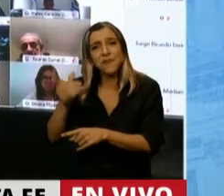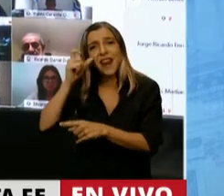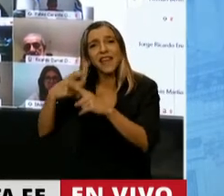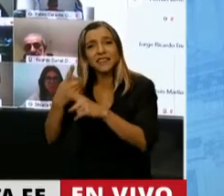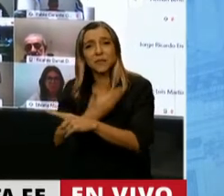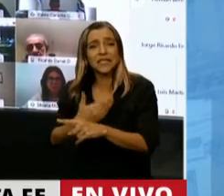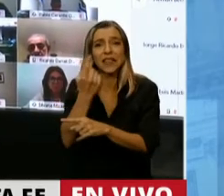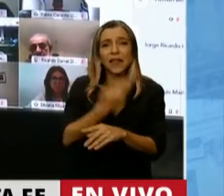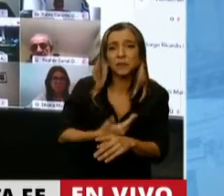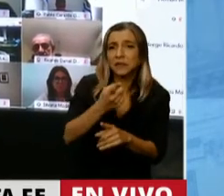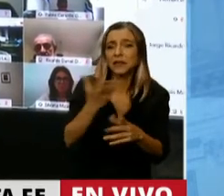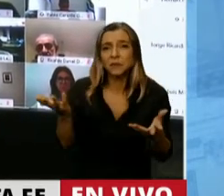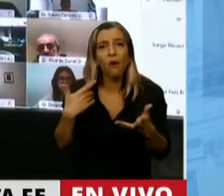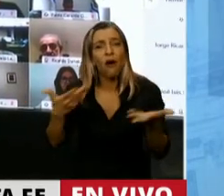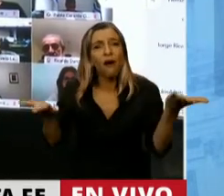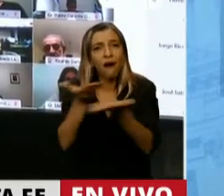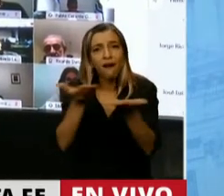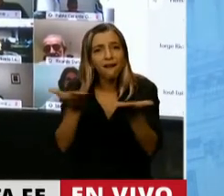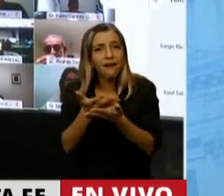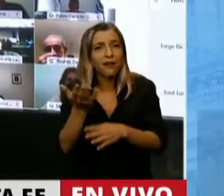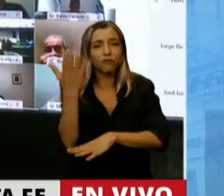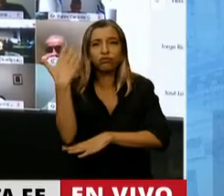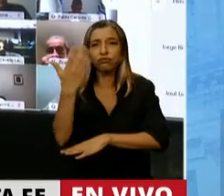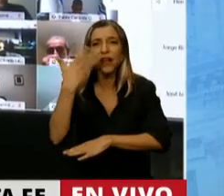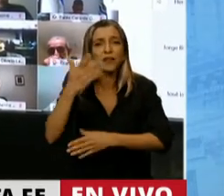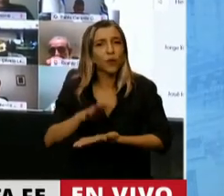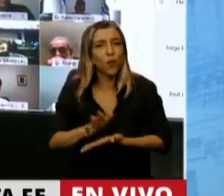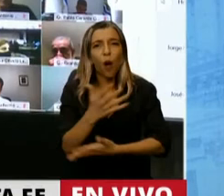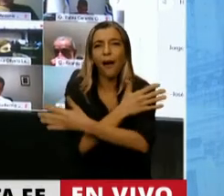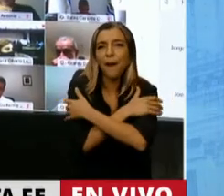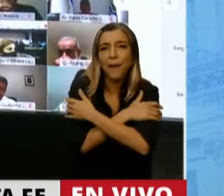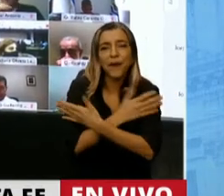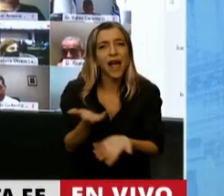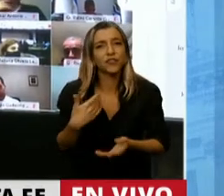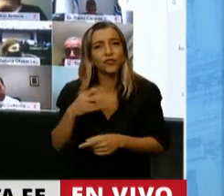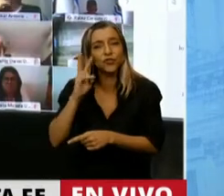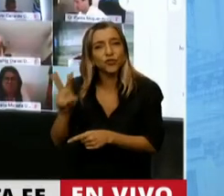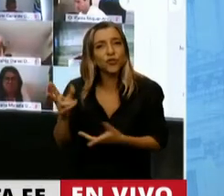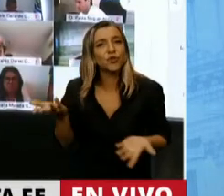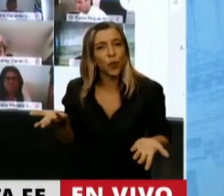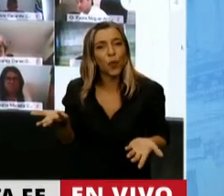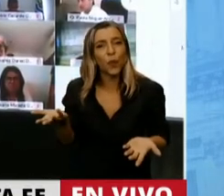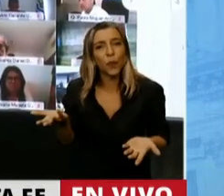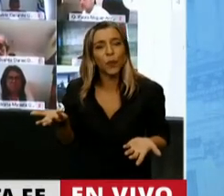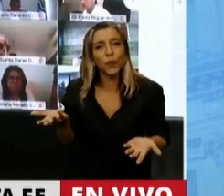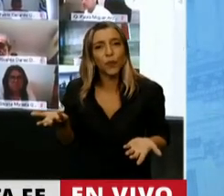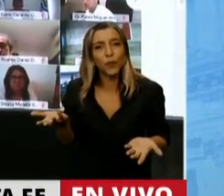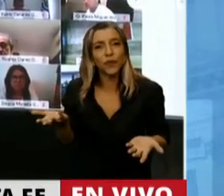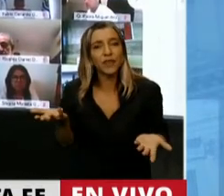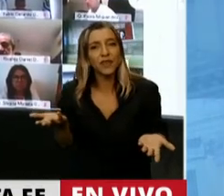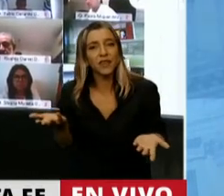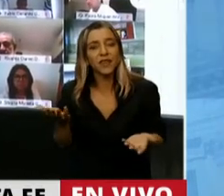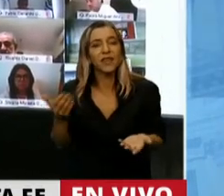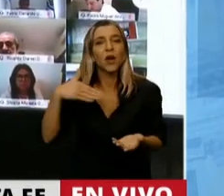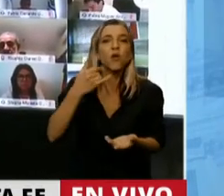puede pasar desapercibido, que es los discursos y el abrazo entre Julio María Sanguinetti y José